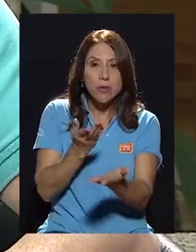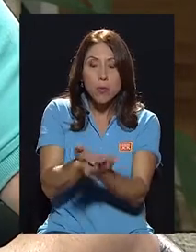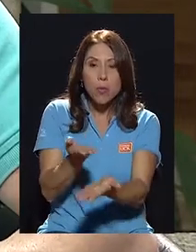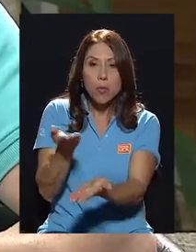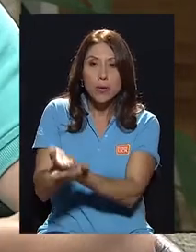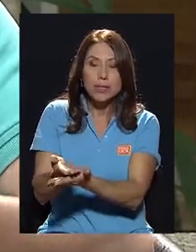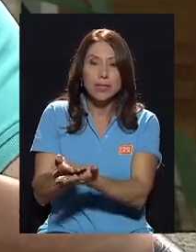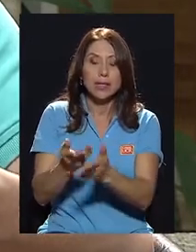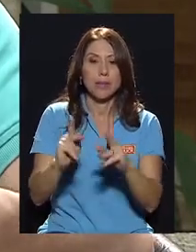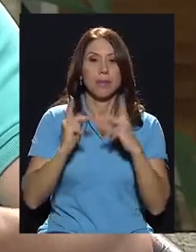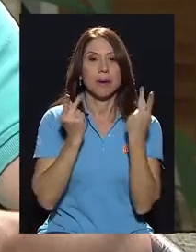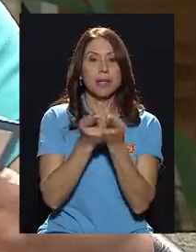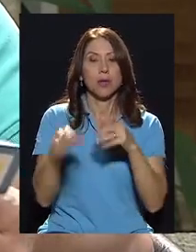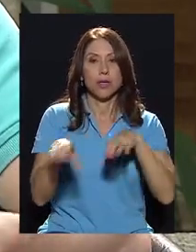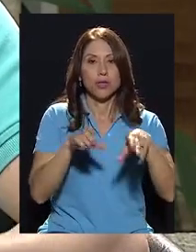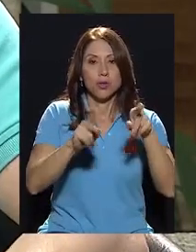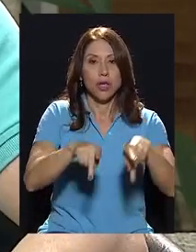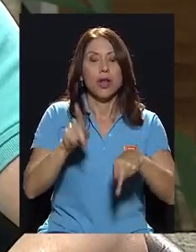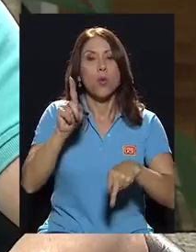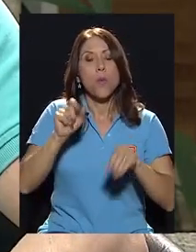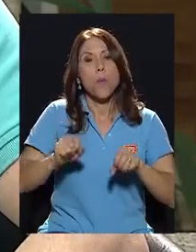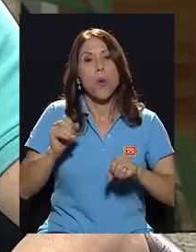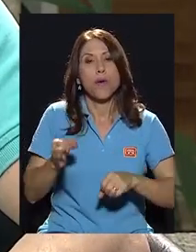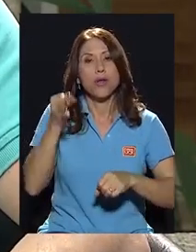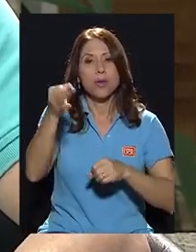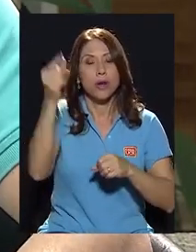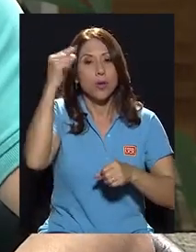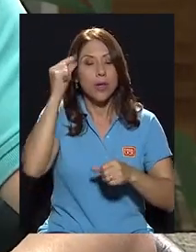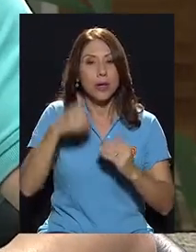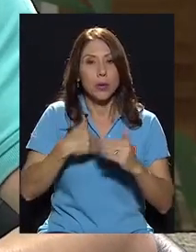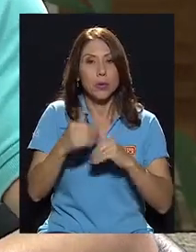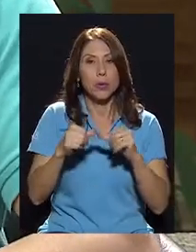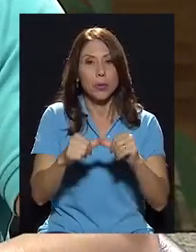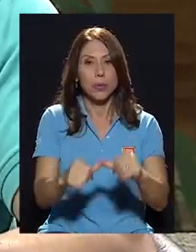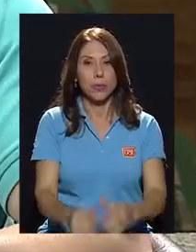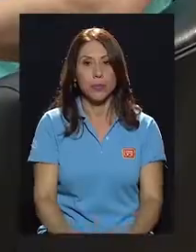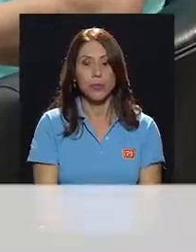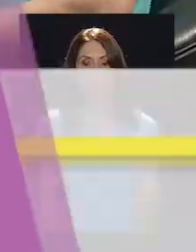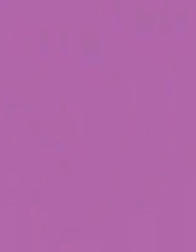Acción Ciudadana tiene en un eventual gobierno. Ya regresamos.